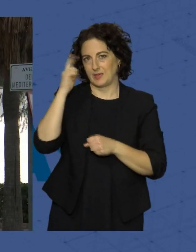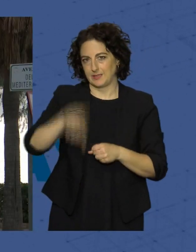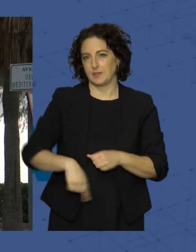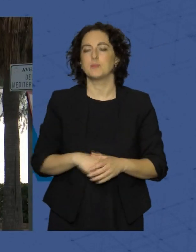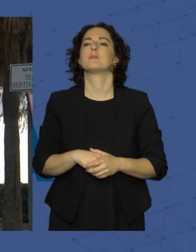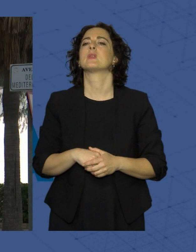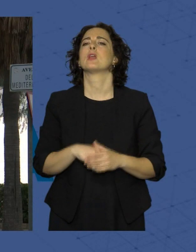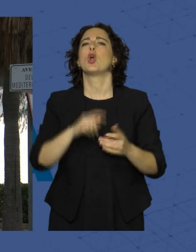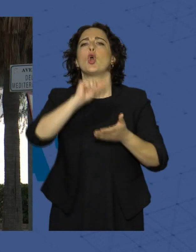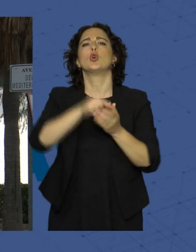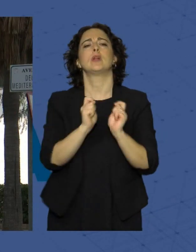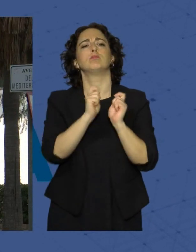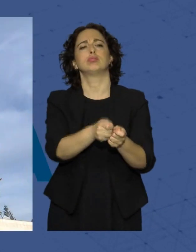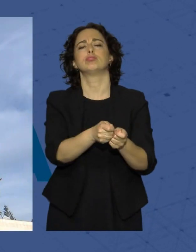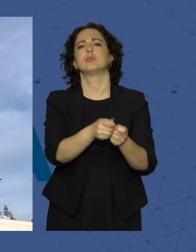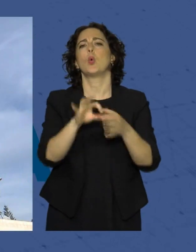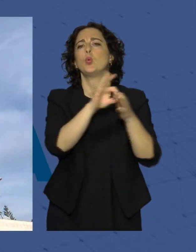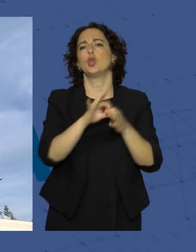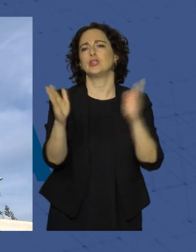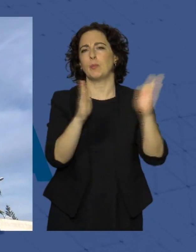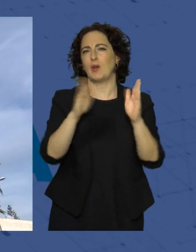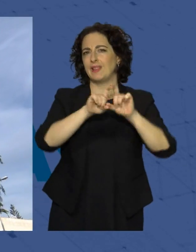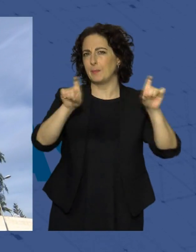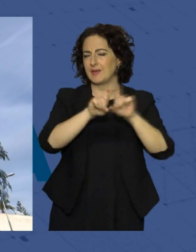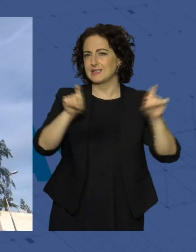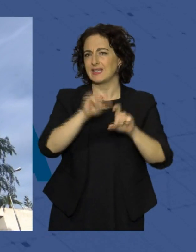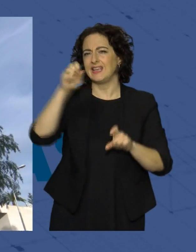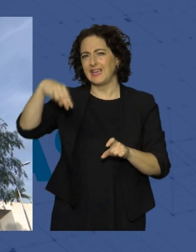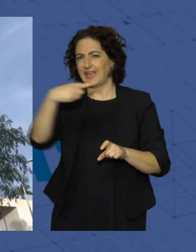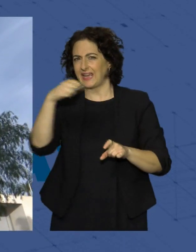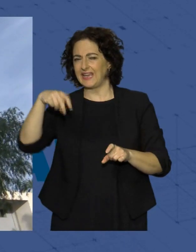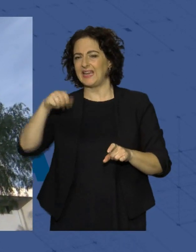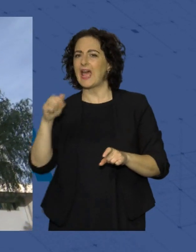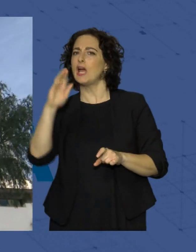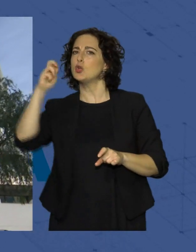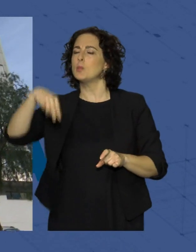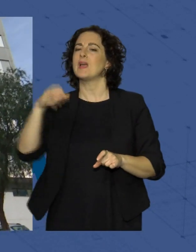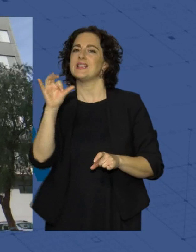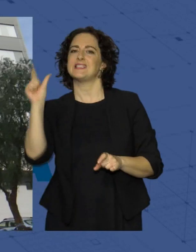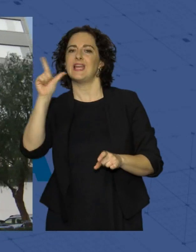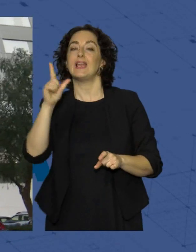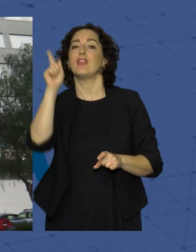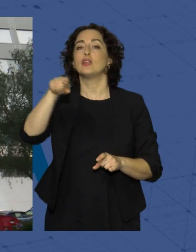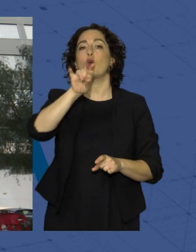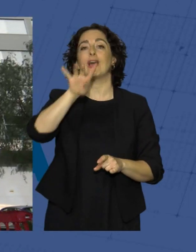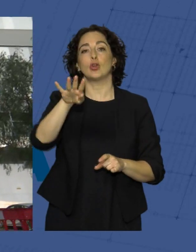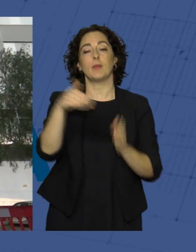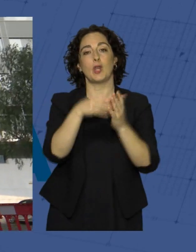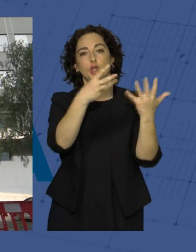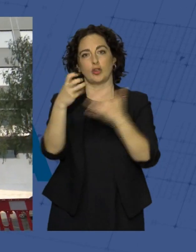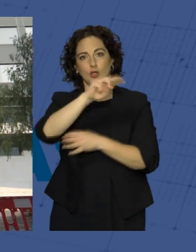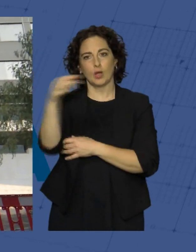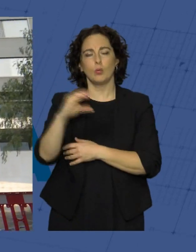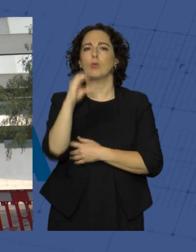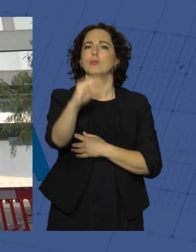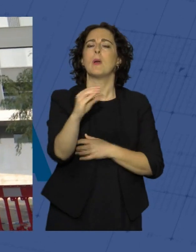El contrato se ha adjudicado a la Unión Temporal de Empresas Ingenalium SL por valor de 114.800 euros y el